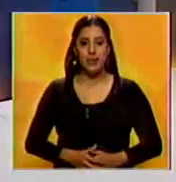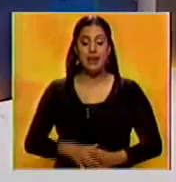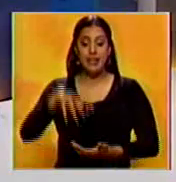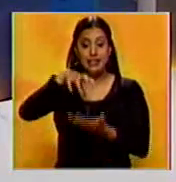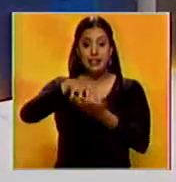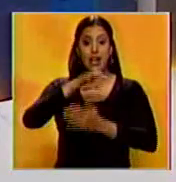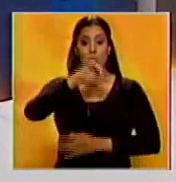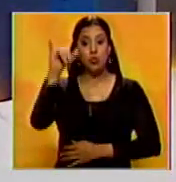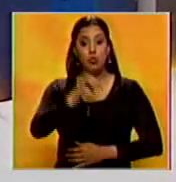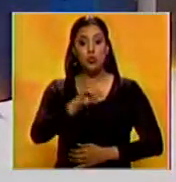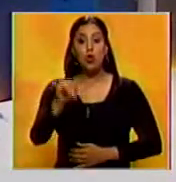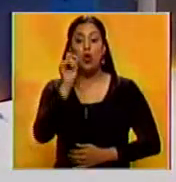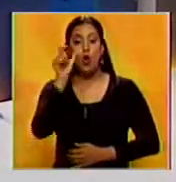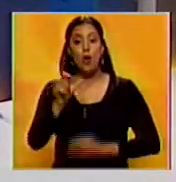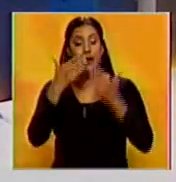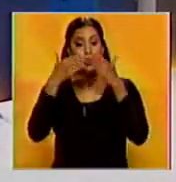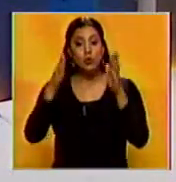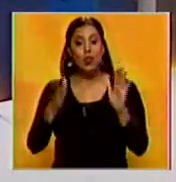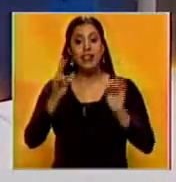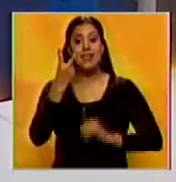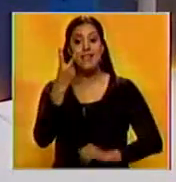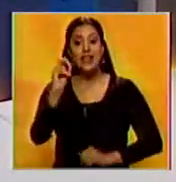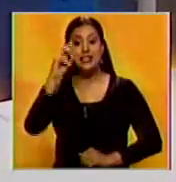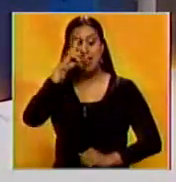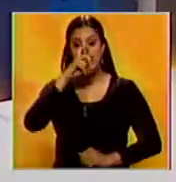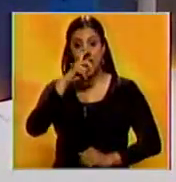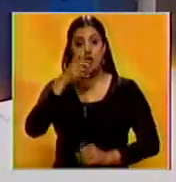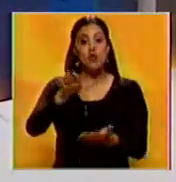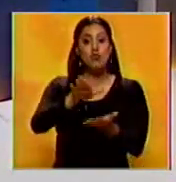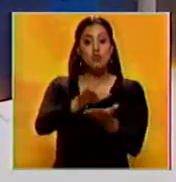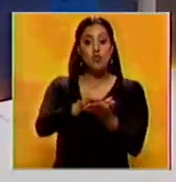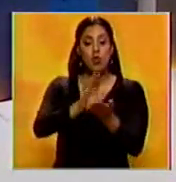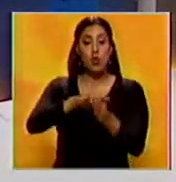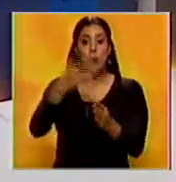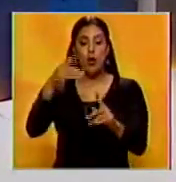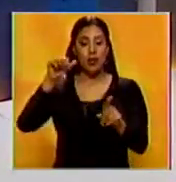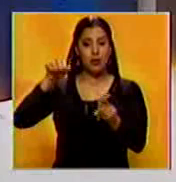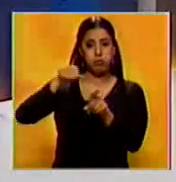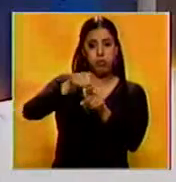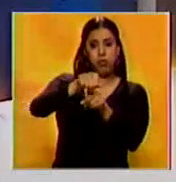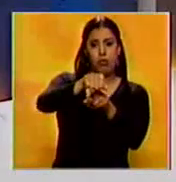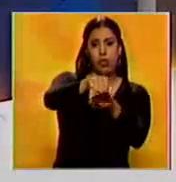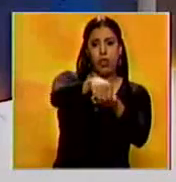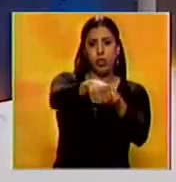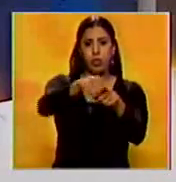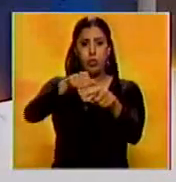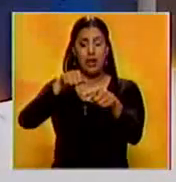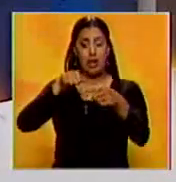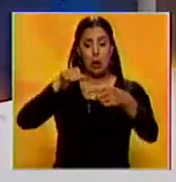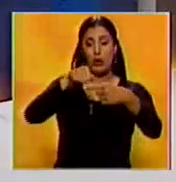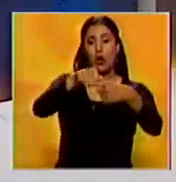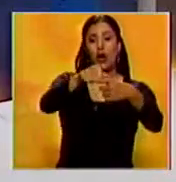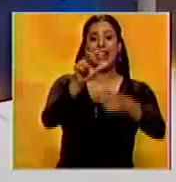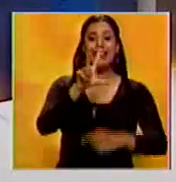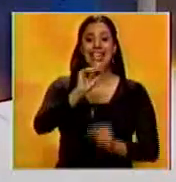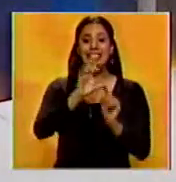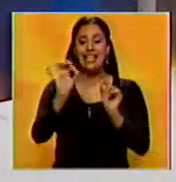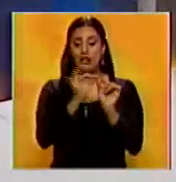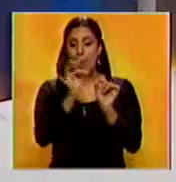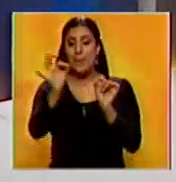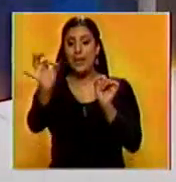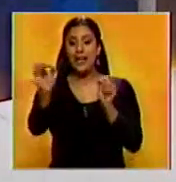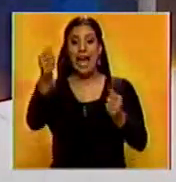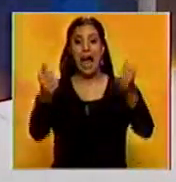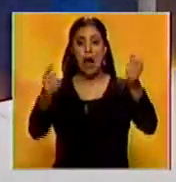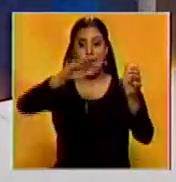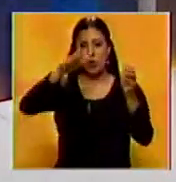El estado Zulia, un joven estudiante de 20 años de edad, falleció al ser embestido y arrastrado al menos 300 metros por una camioneta. El